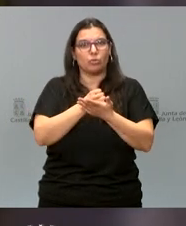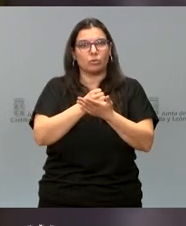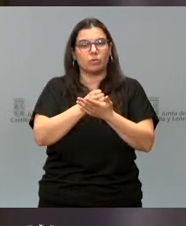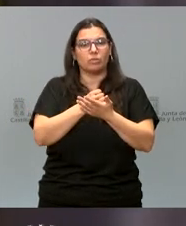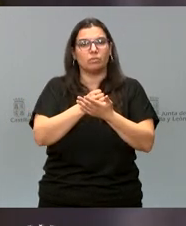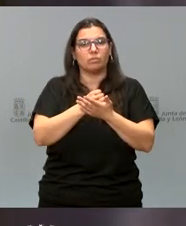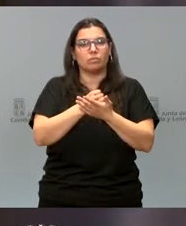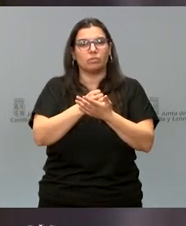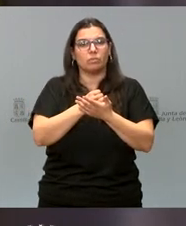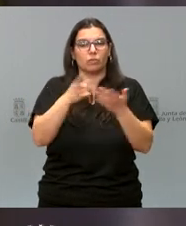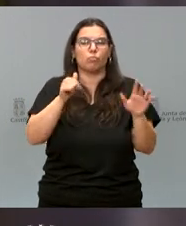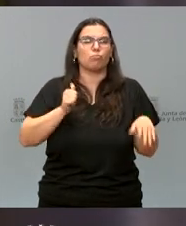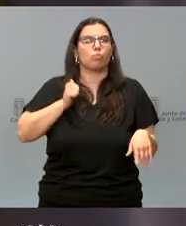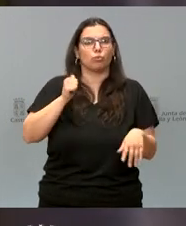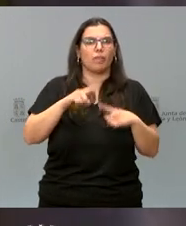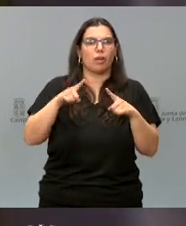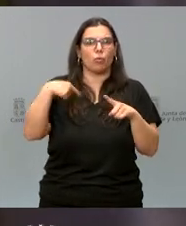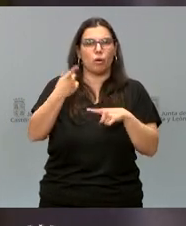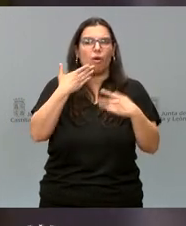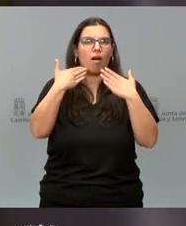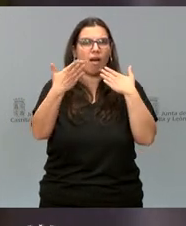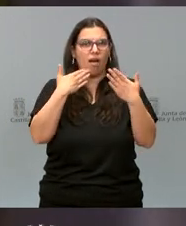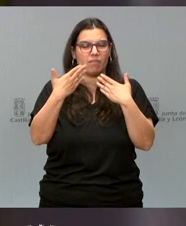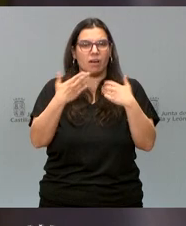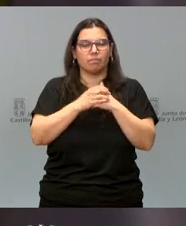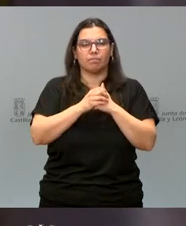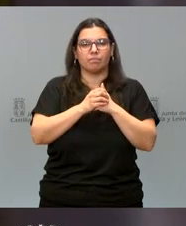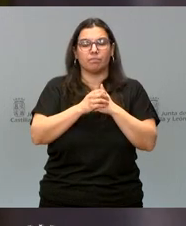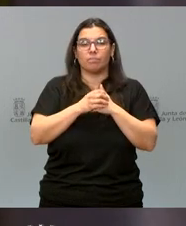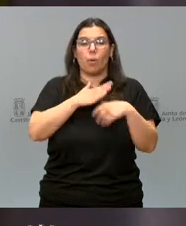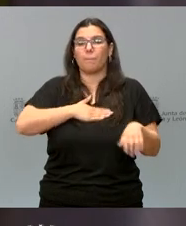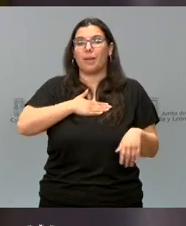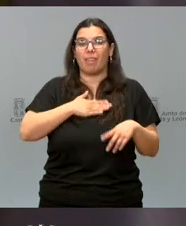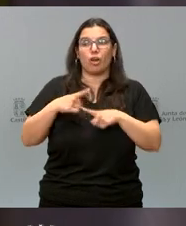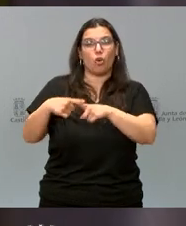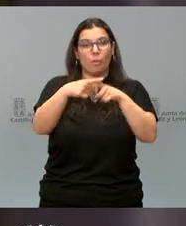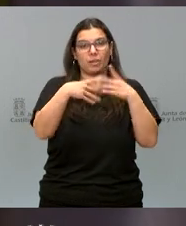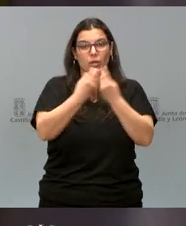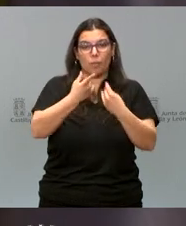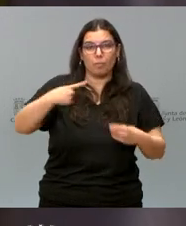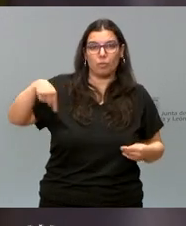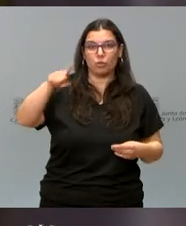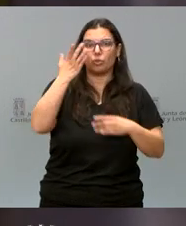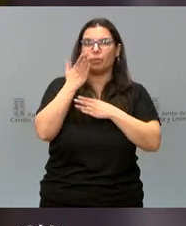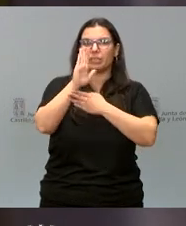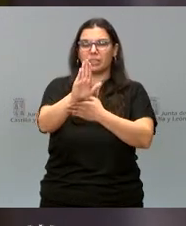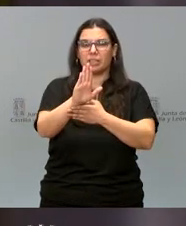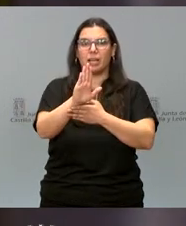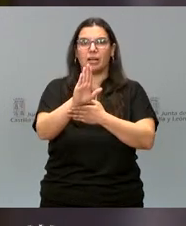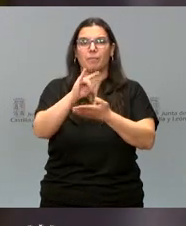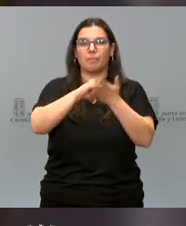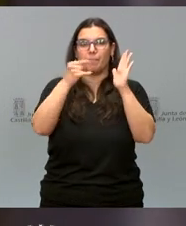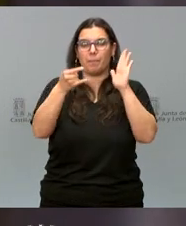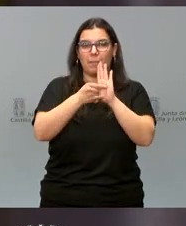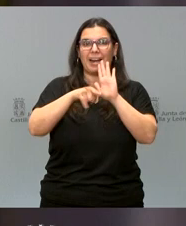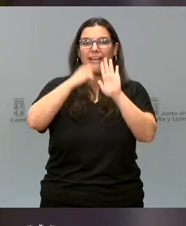la oportunidad luego de charlar. Es un placer compartir con todos vosotros la presentación del PIERCIL, el Plan